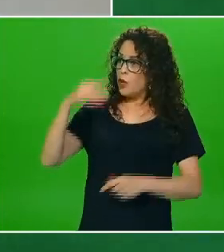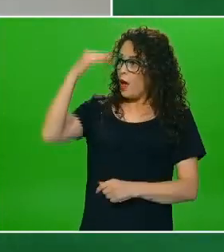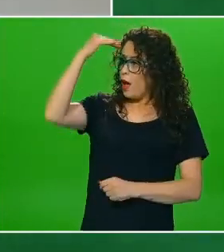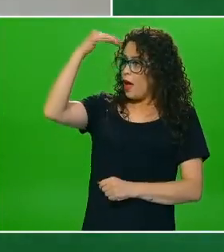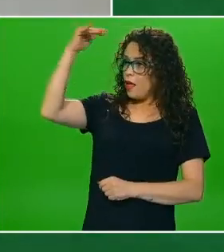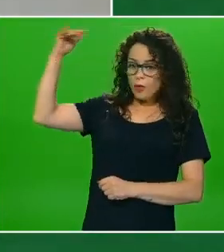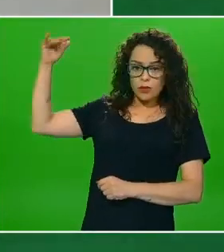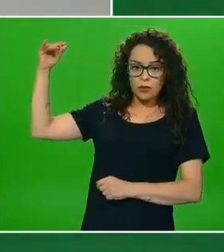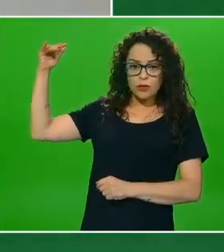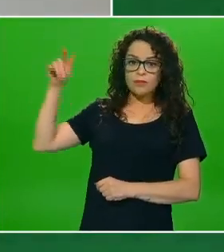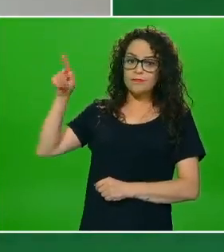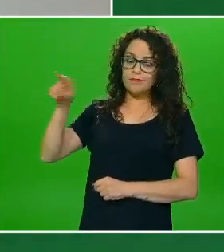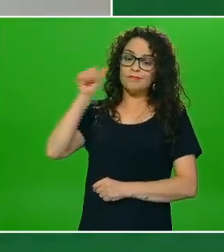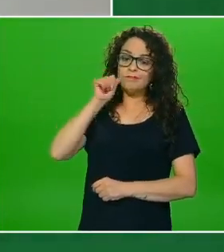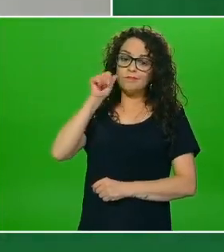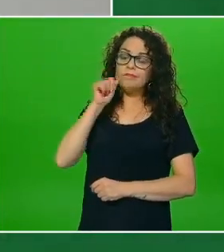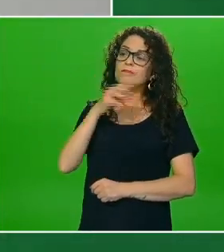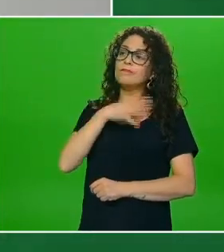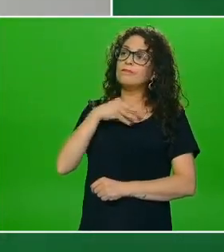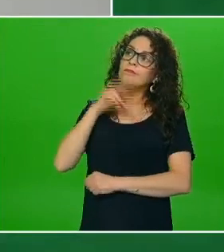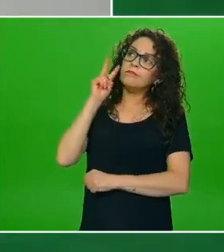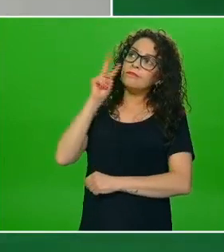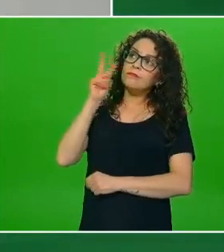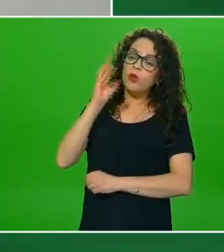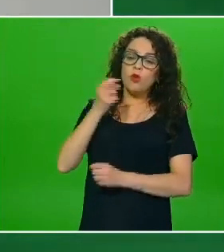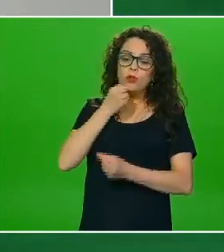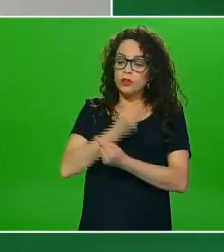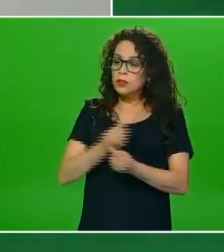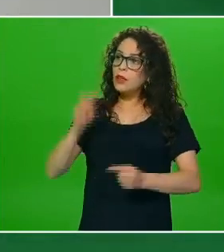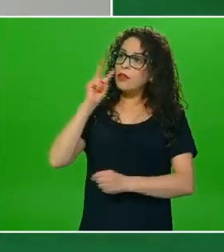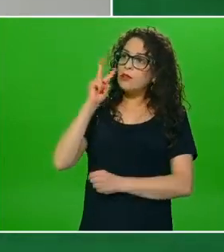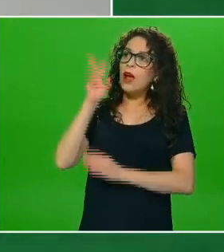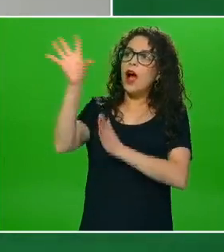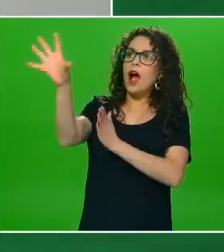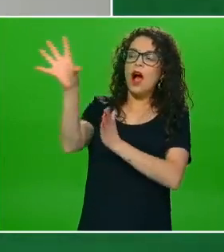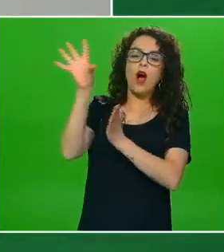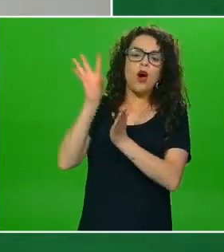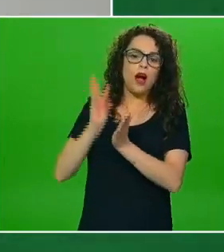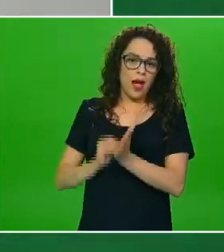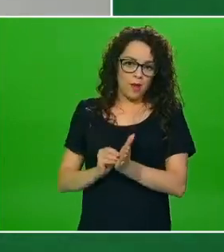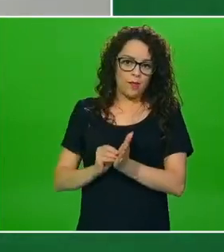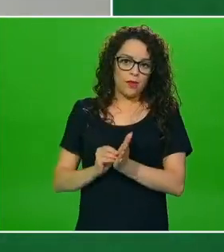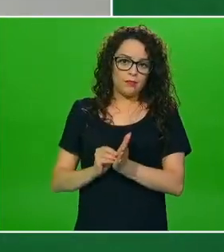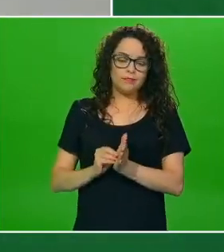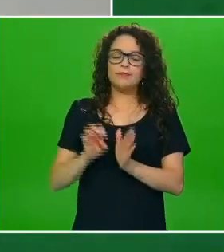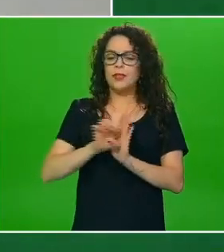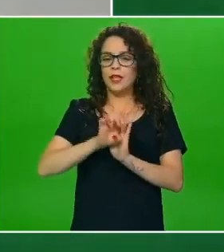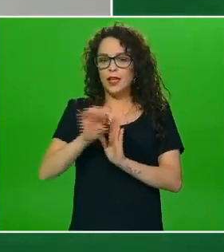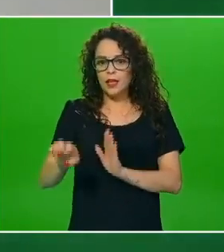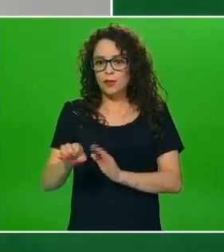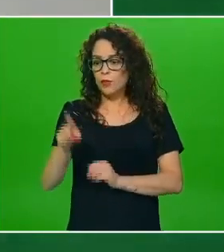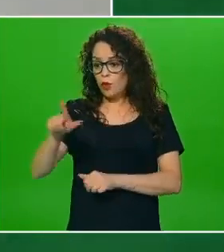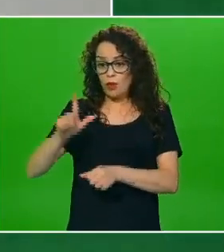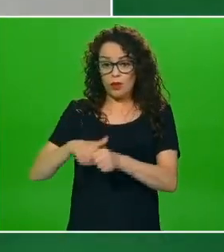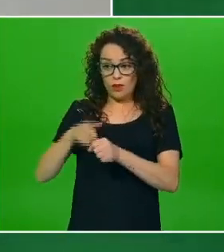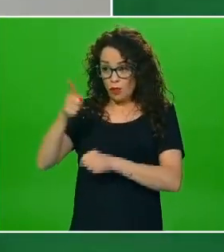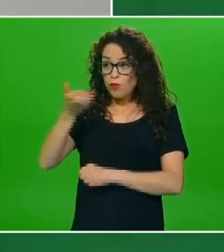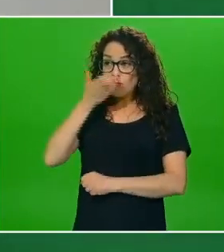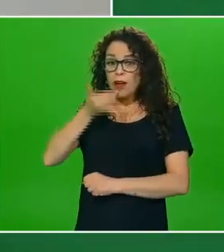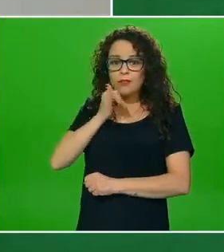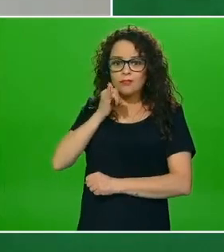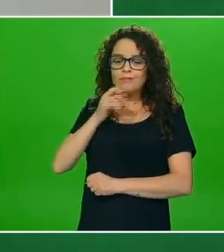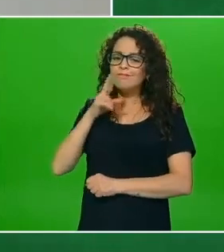los modelos a seguir de niñas y niños el acto de por ejemplo sustituir el refresco por agua simple puede